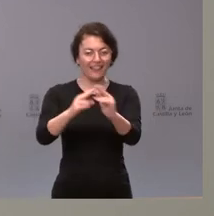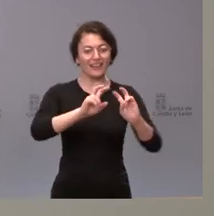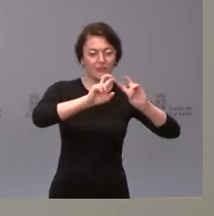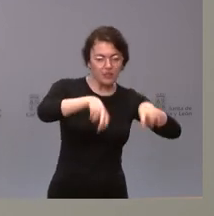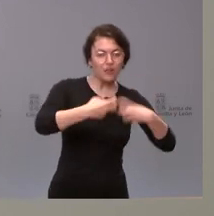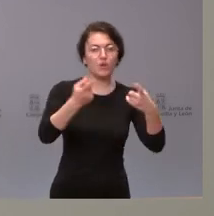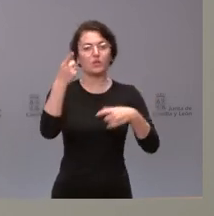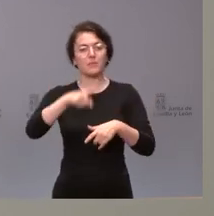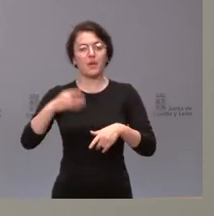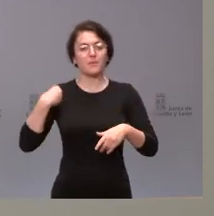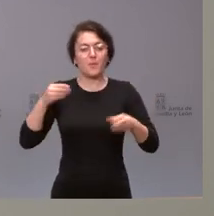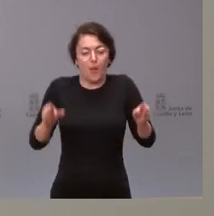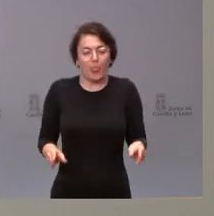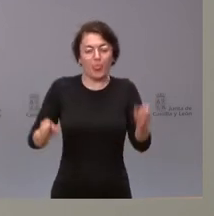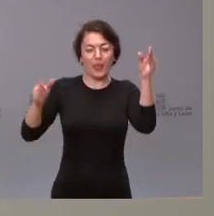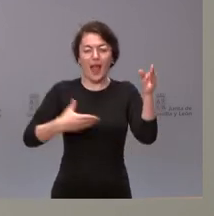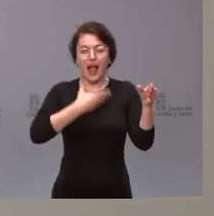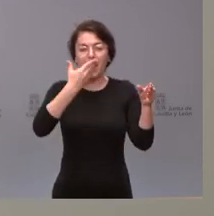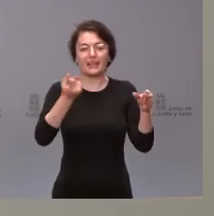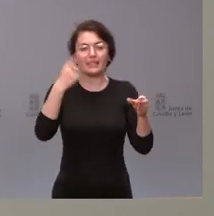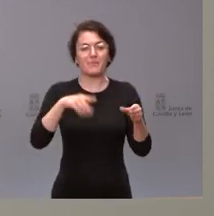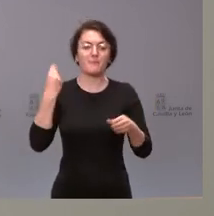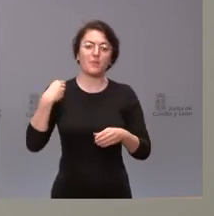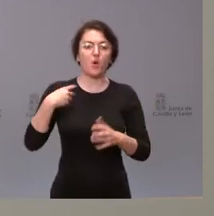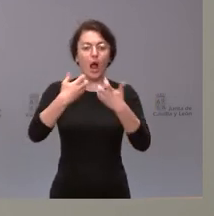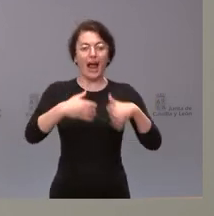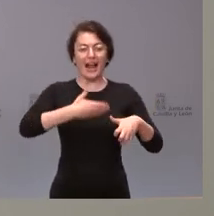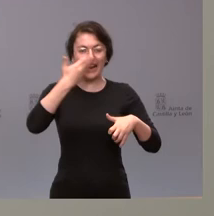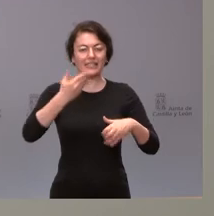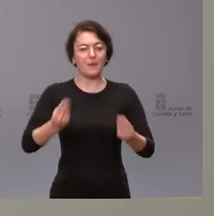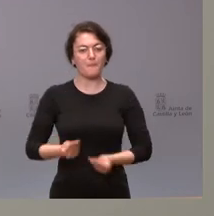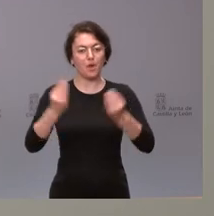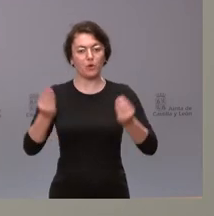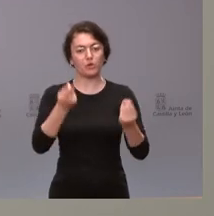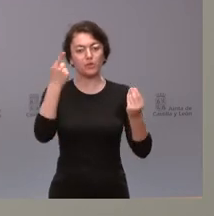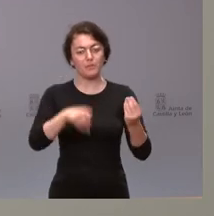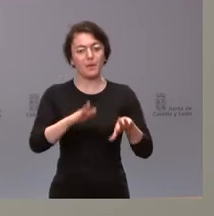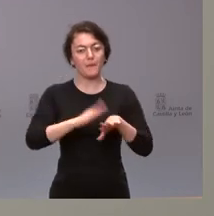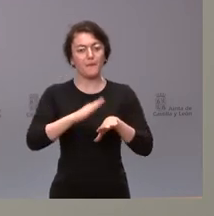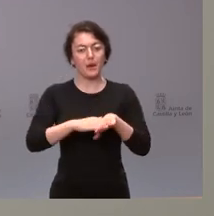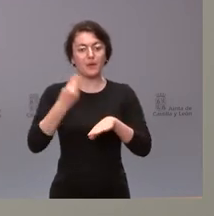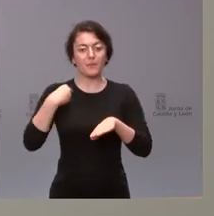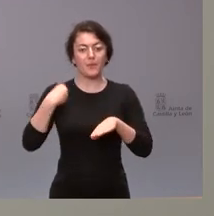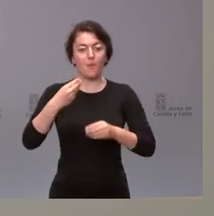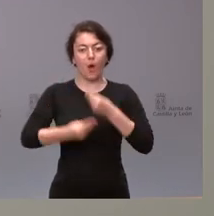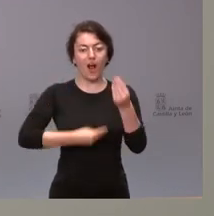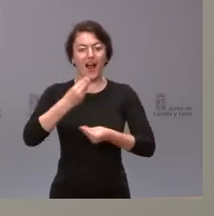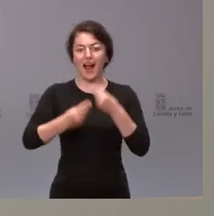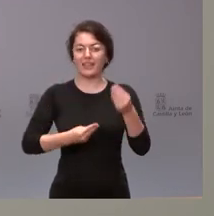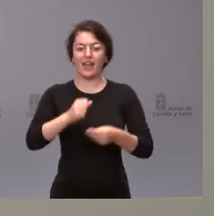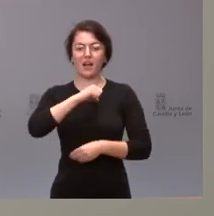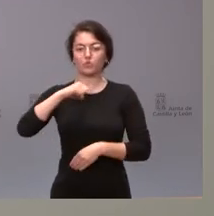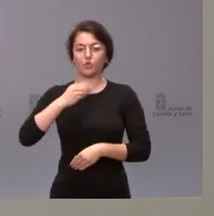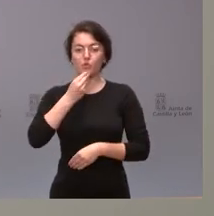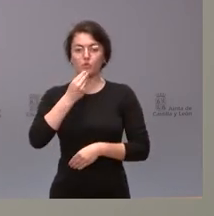de aislamiento térmico de esta vivienda, de mejora de las calderas e incluso de generación por autoconsumo de energía que evite